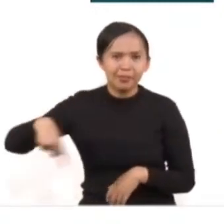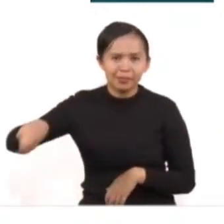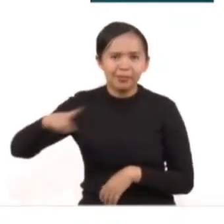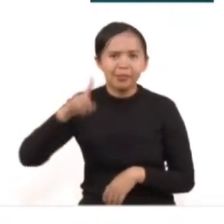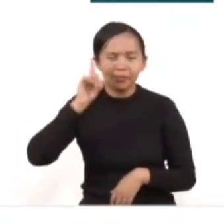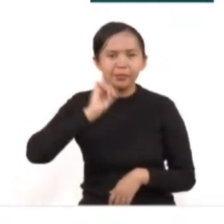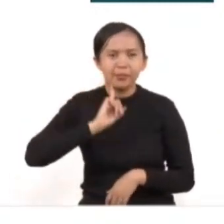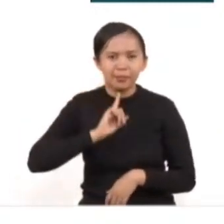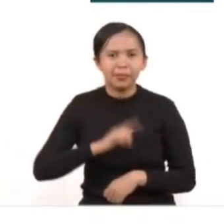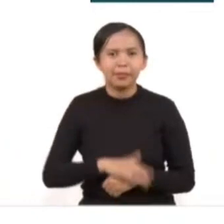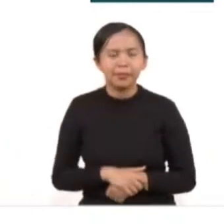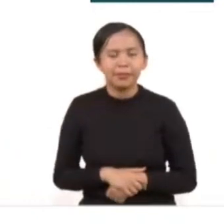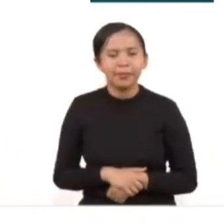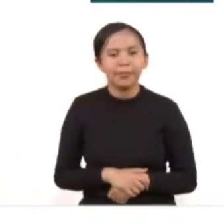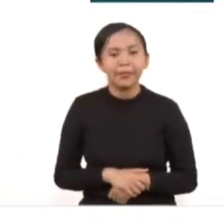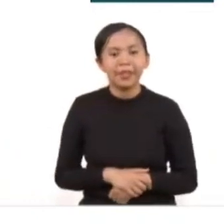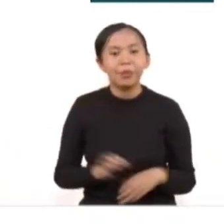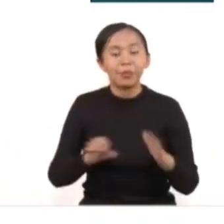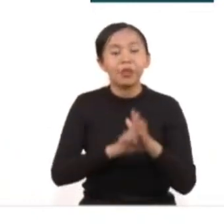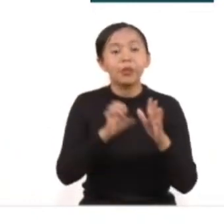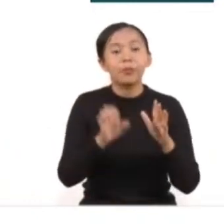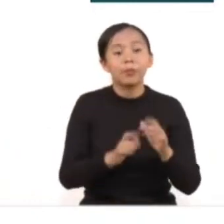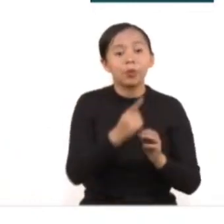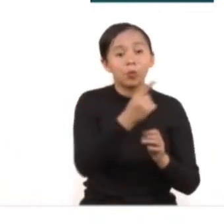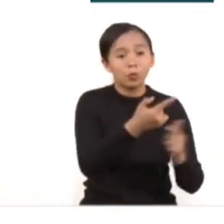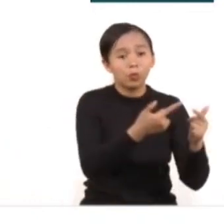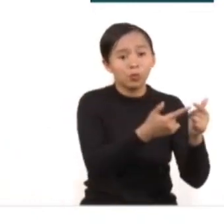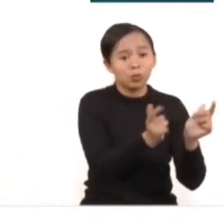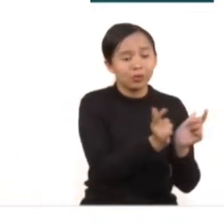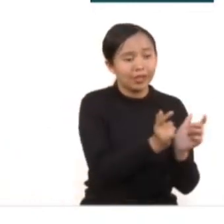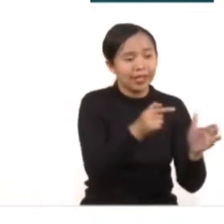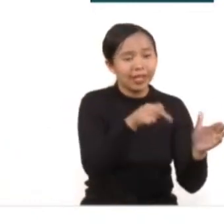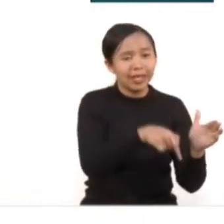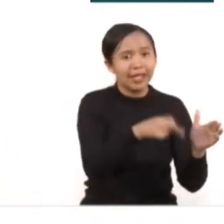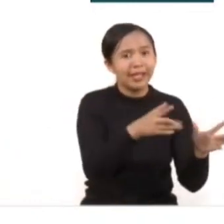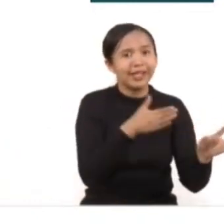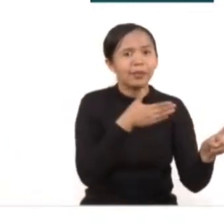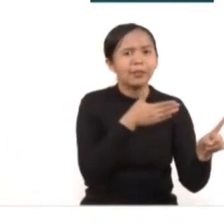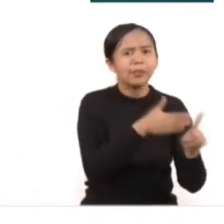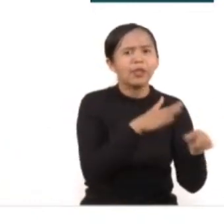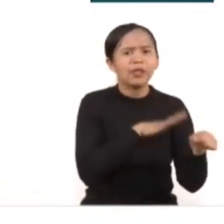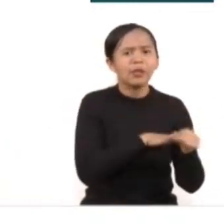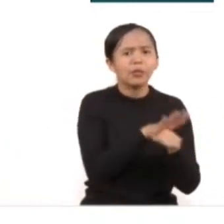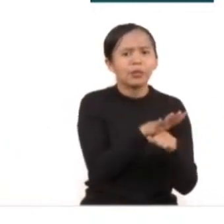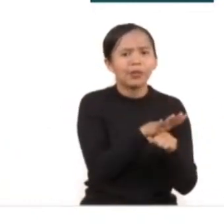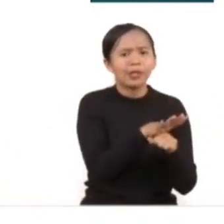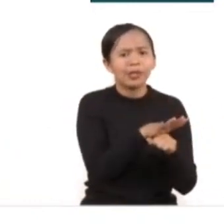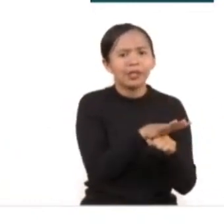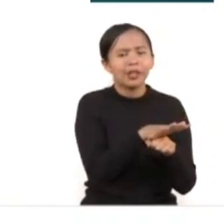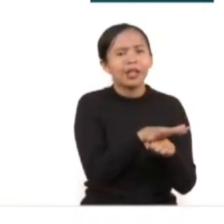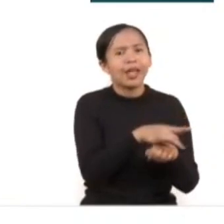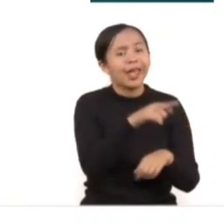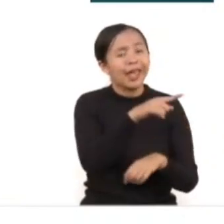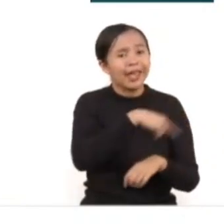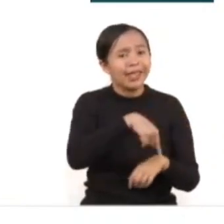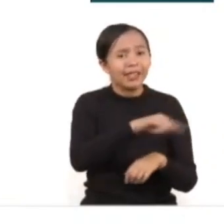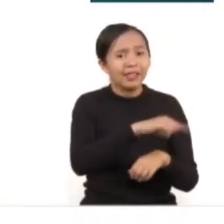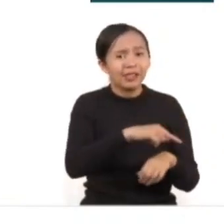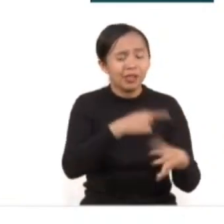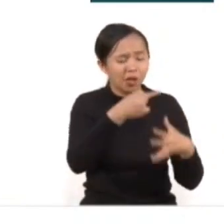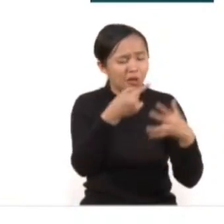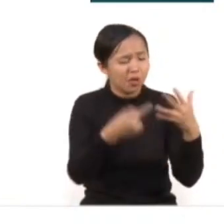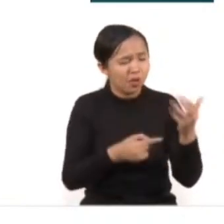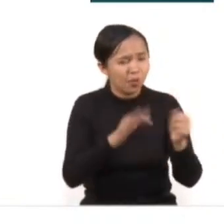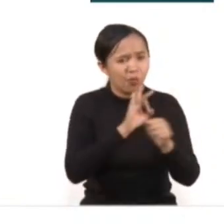En este sentido, una de las mesas está enfocada precisamente a la mejora de la implementación de las medidas de protección